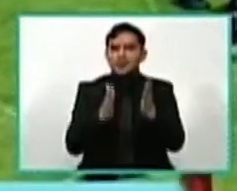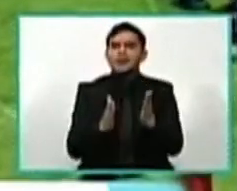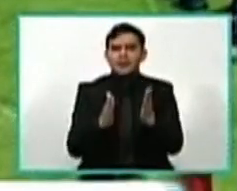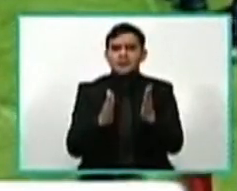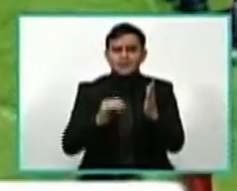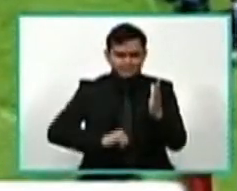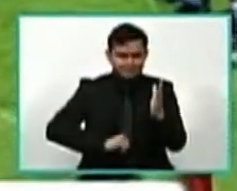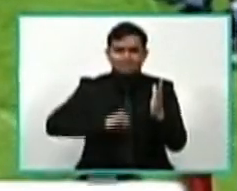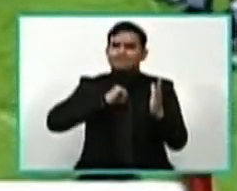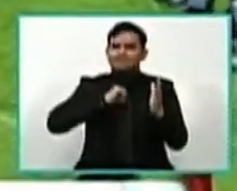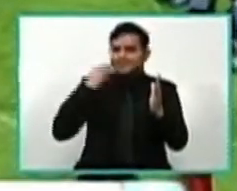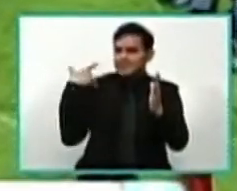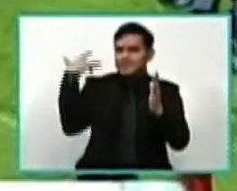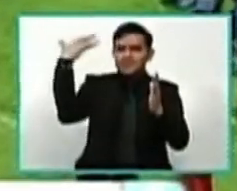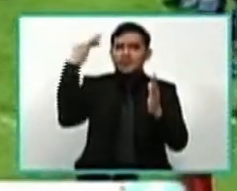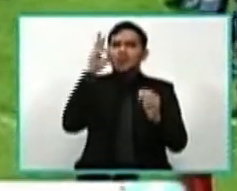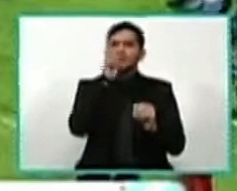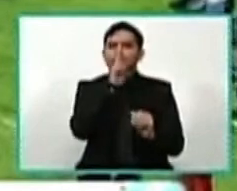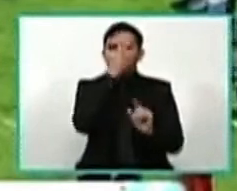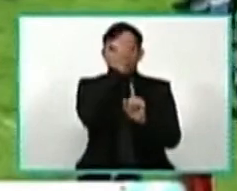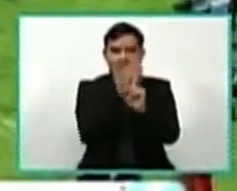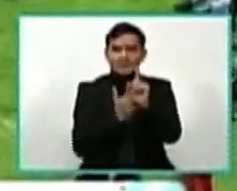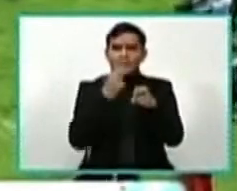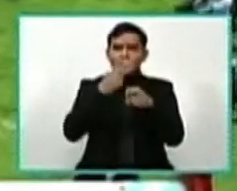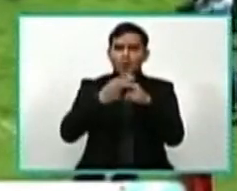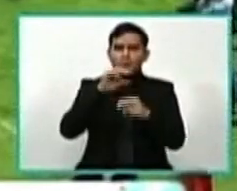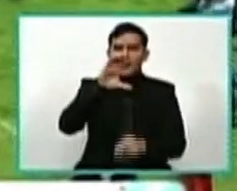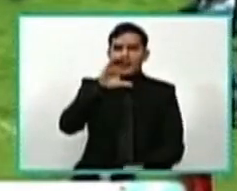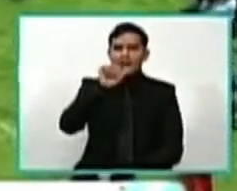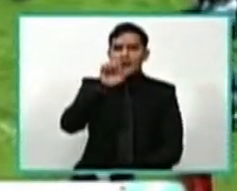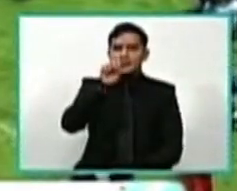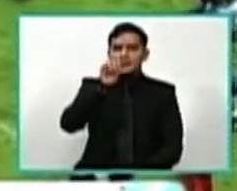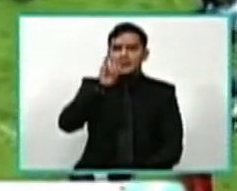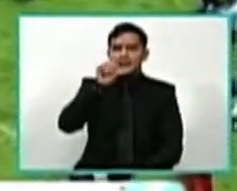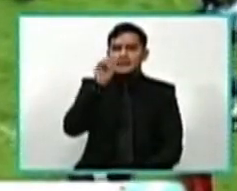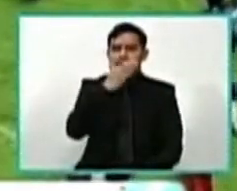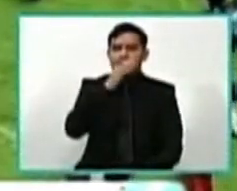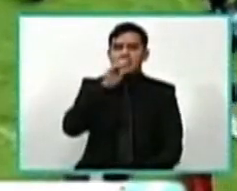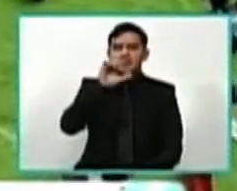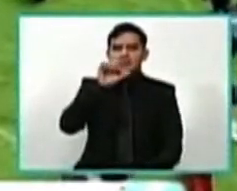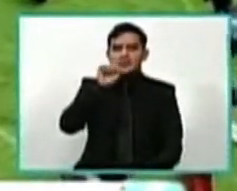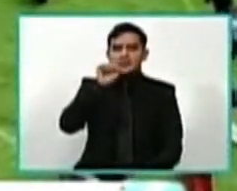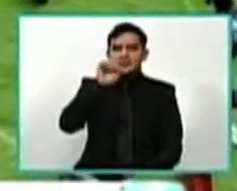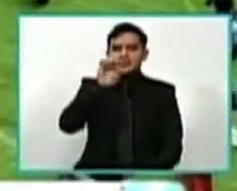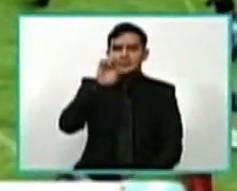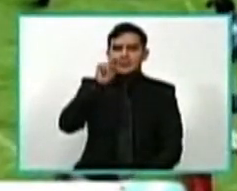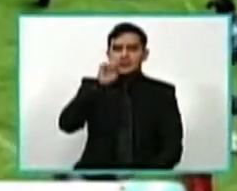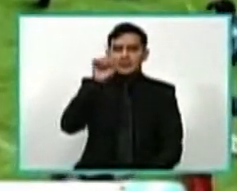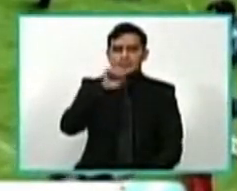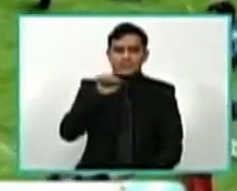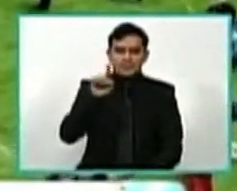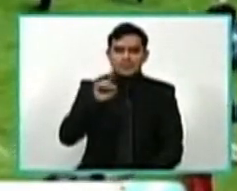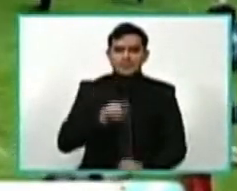orgullo de Honduras, Cecilia Sáenz.